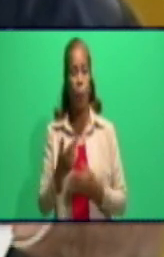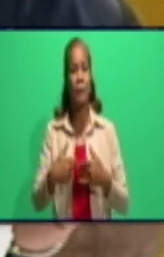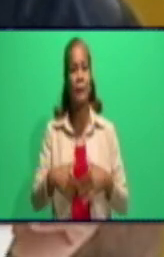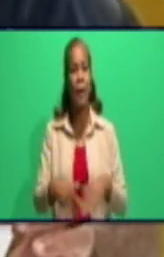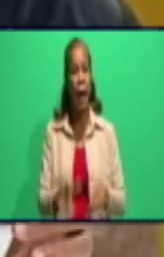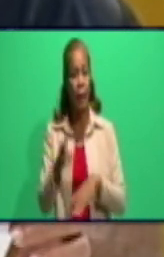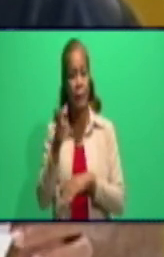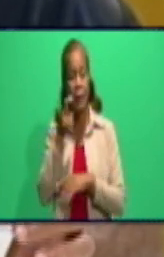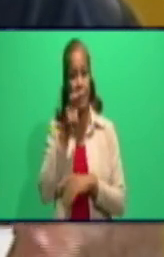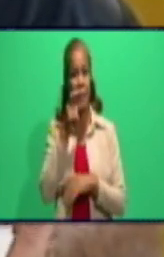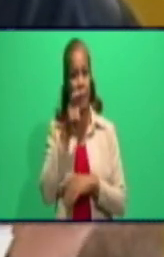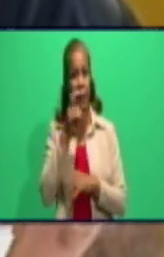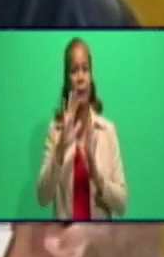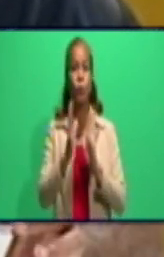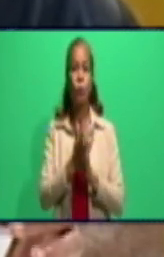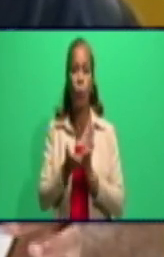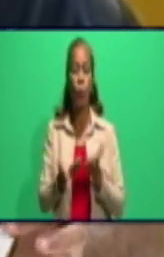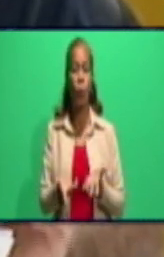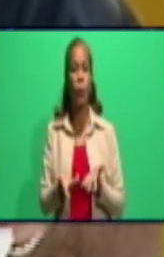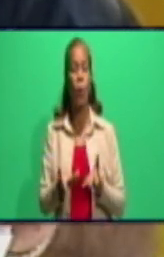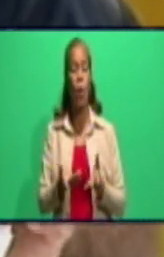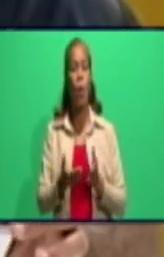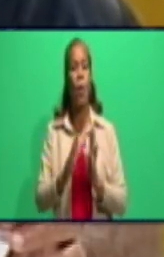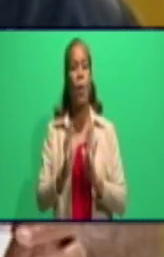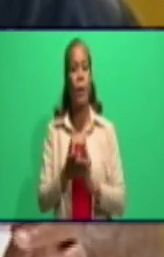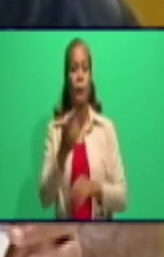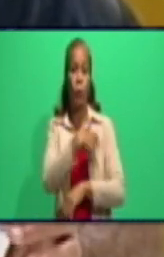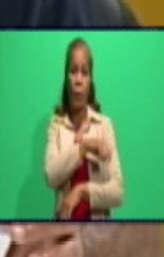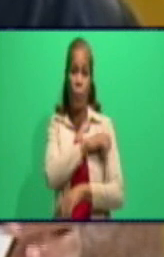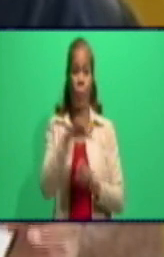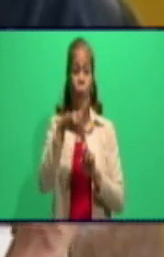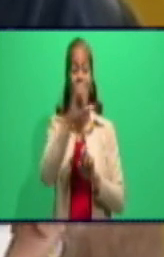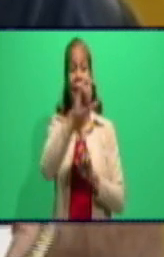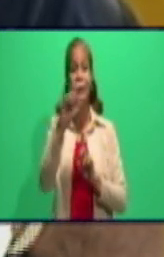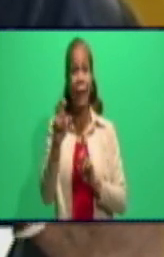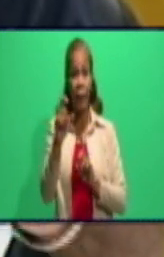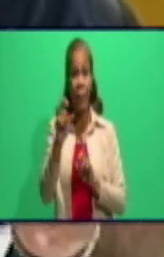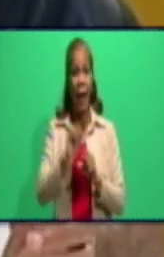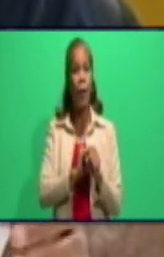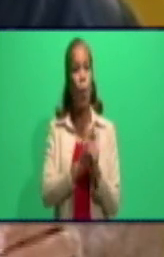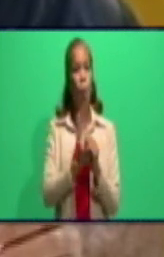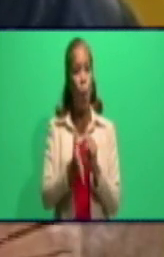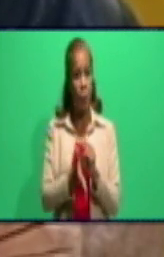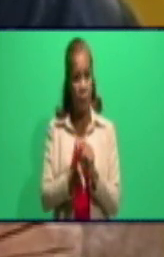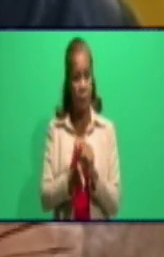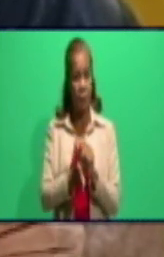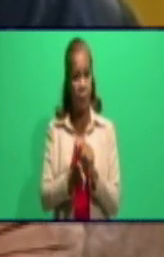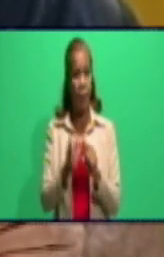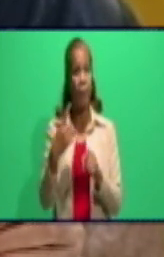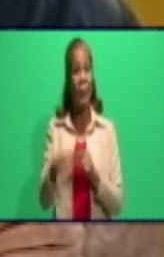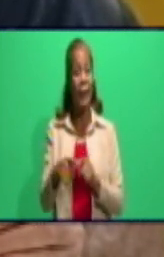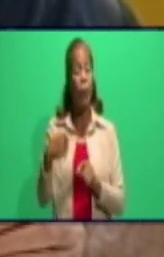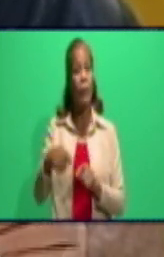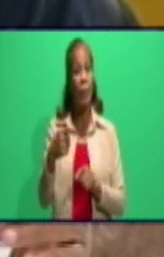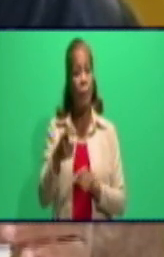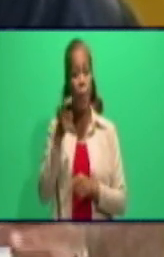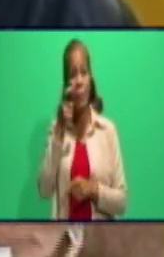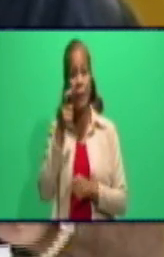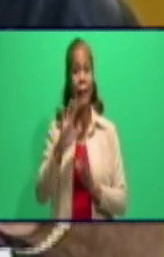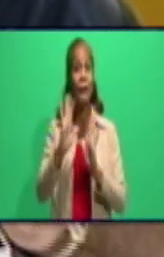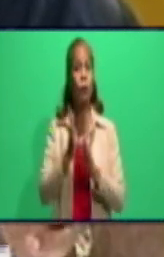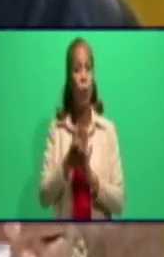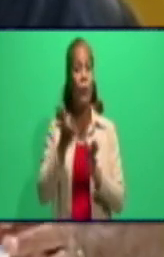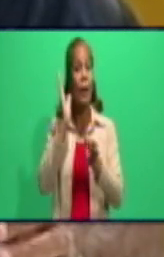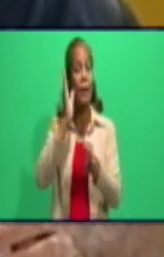en un enfrentamiento como todo nuestro pueblo al tema de la pandemia, pero no podemos descuidar las indisciplinas que hoy se cometen y que